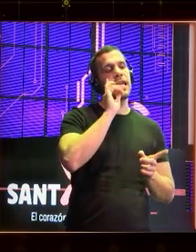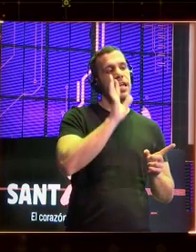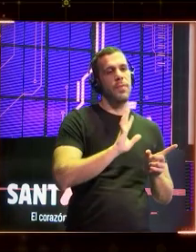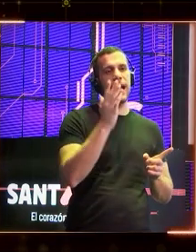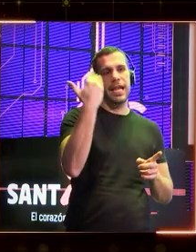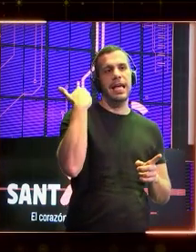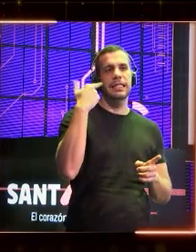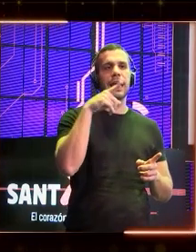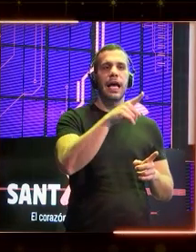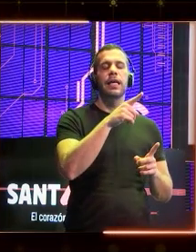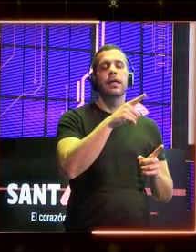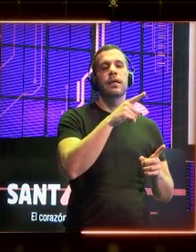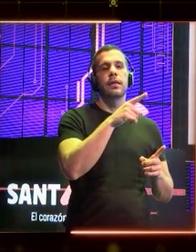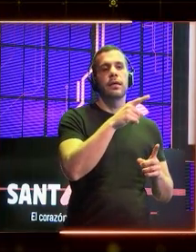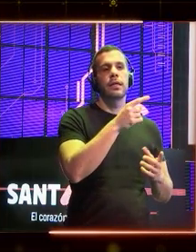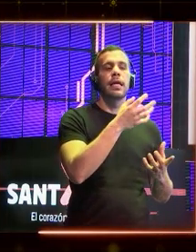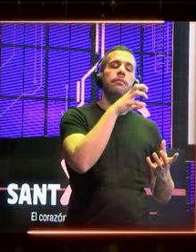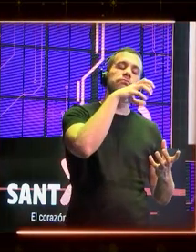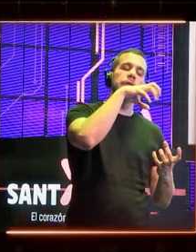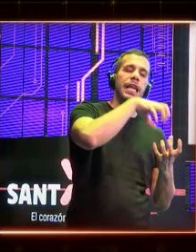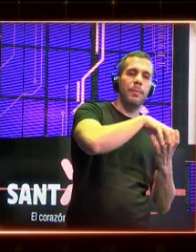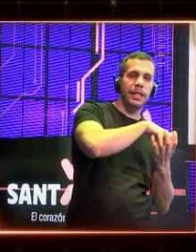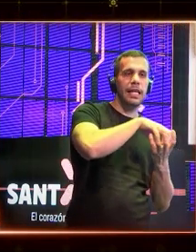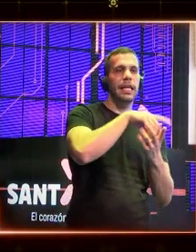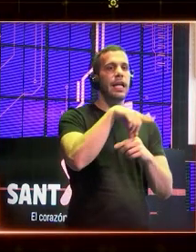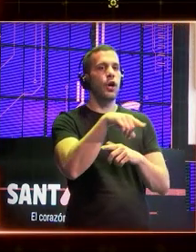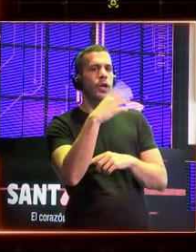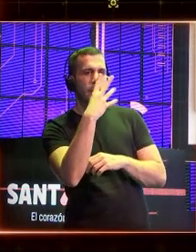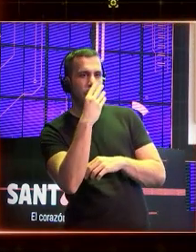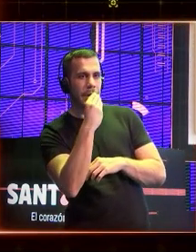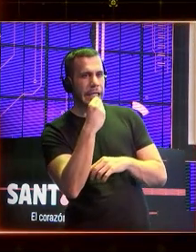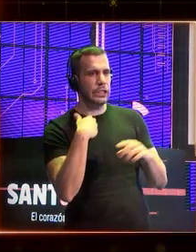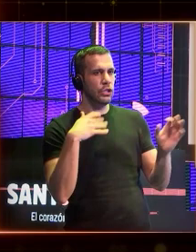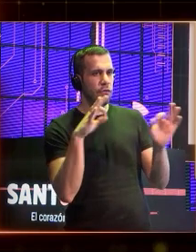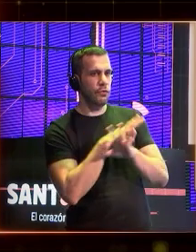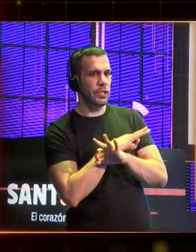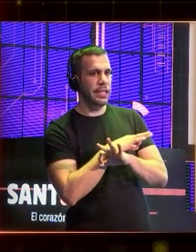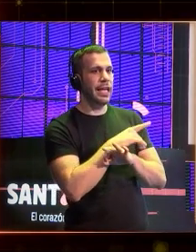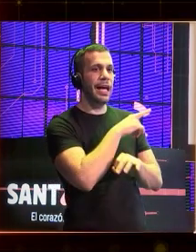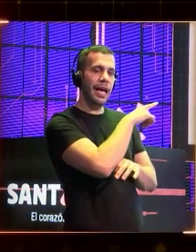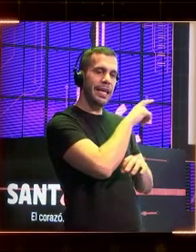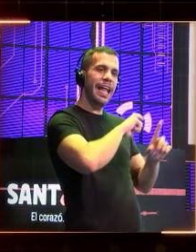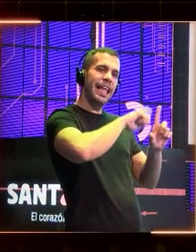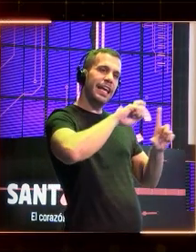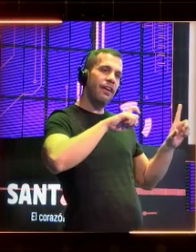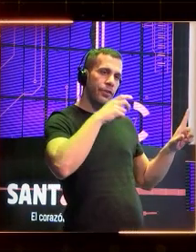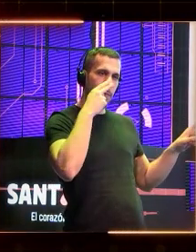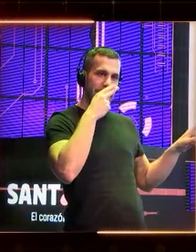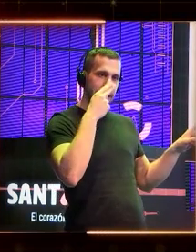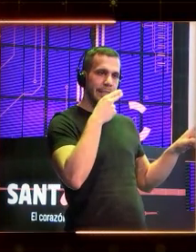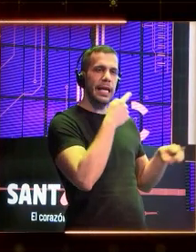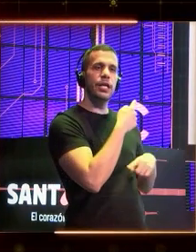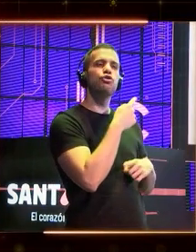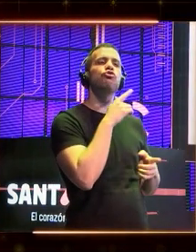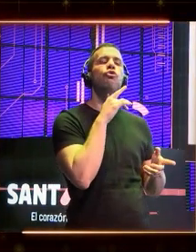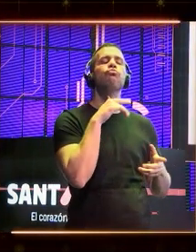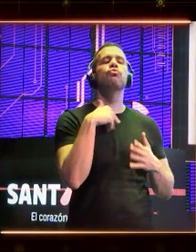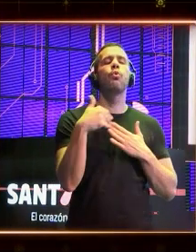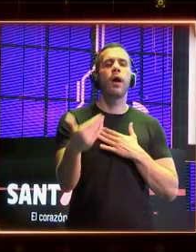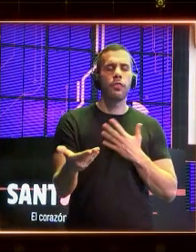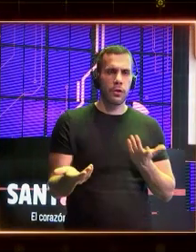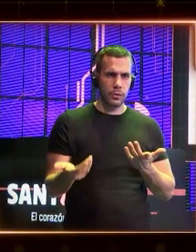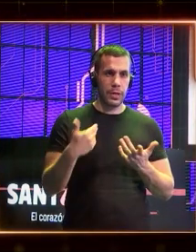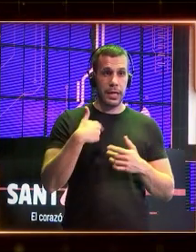confundían la magdalena con el Chihuahua. Es ese gráfico el que me interesa. ¿En qué momento ocurre eso? Tenemos que el ser humano, si ves,